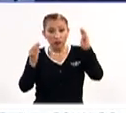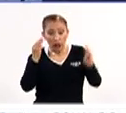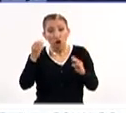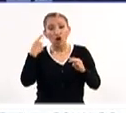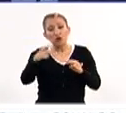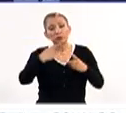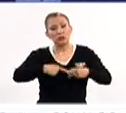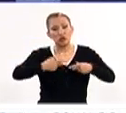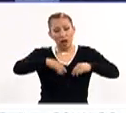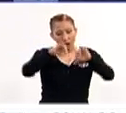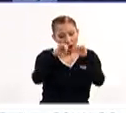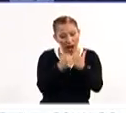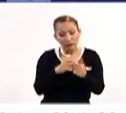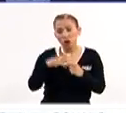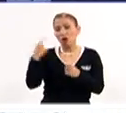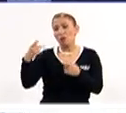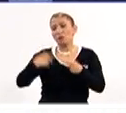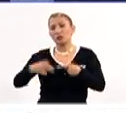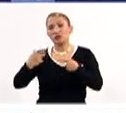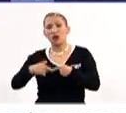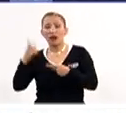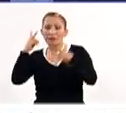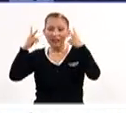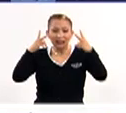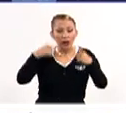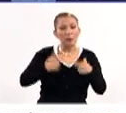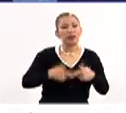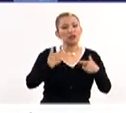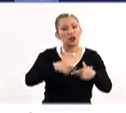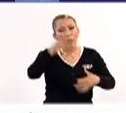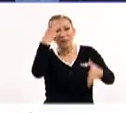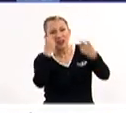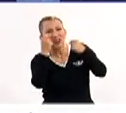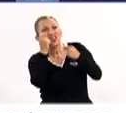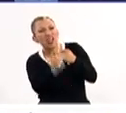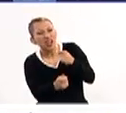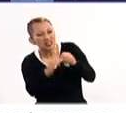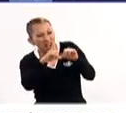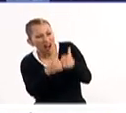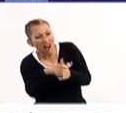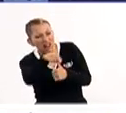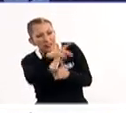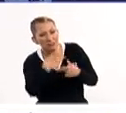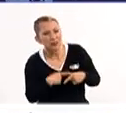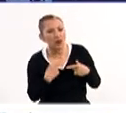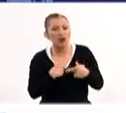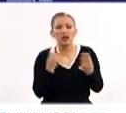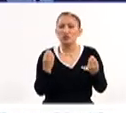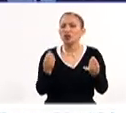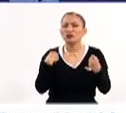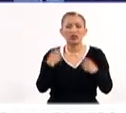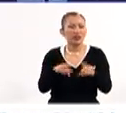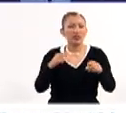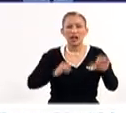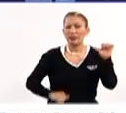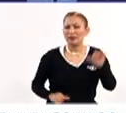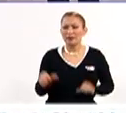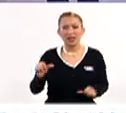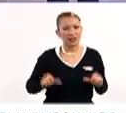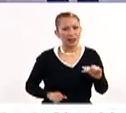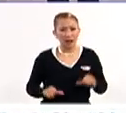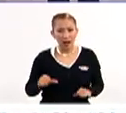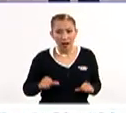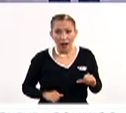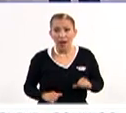con sus artesanos, con la gente que viene, con la gente que ha aprendido de ellos, con la cantidad de eventos y